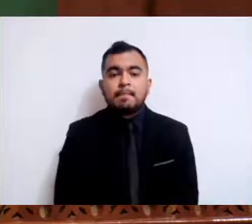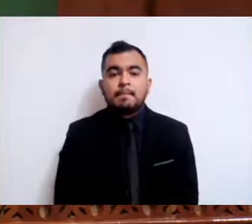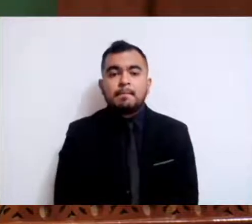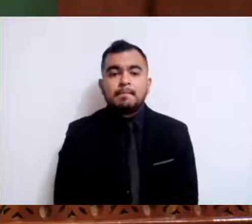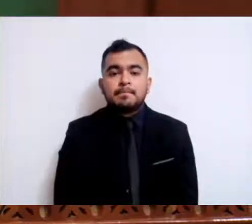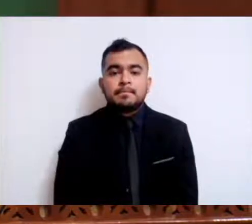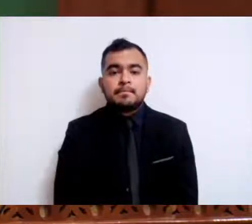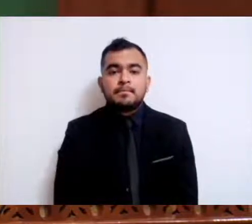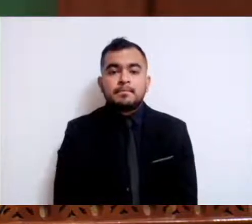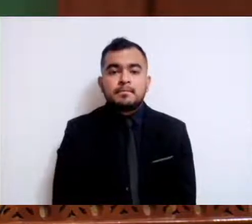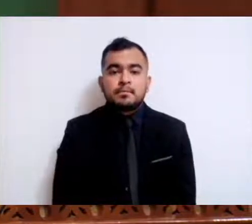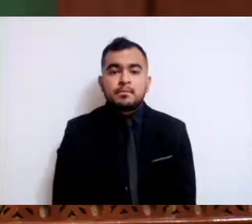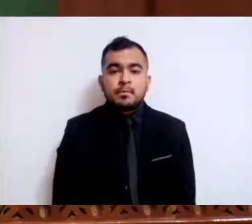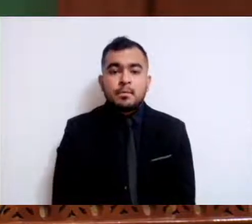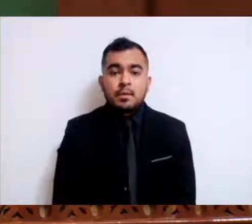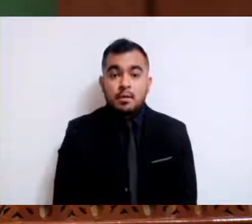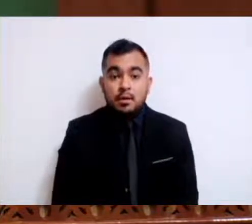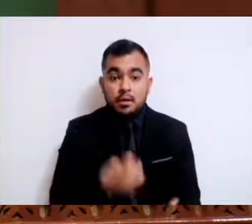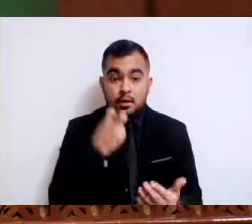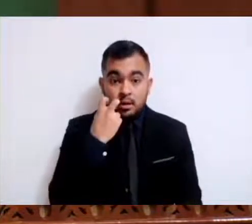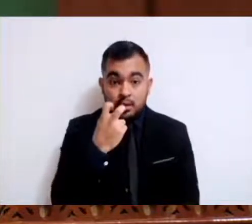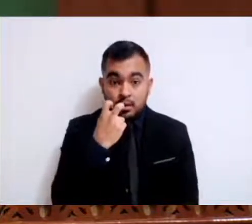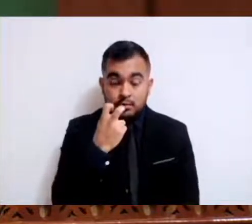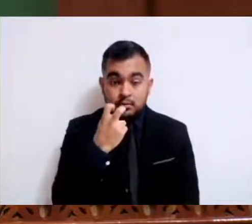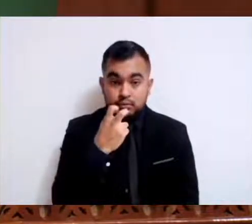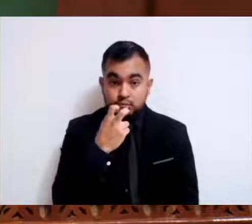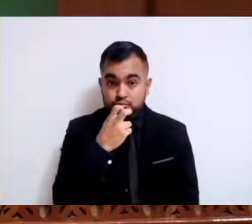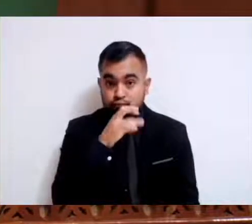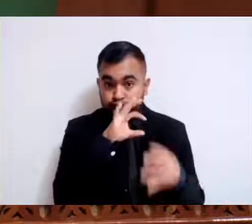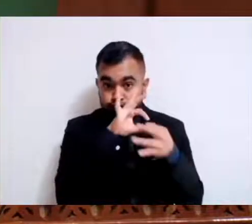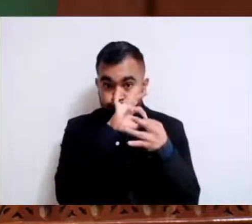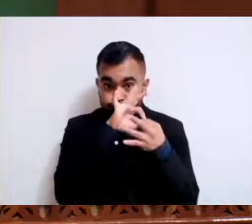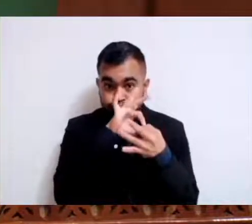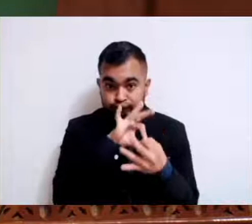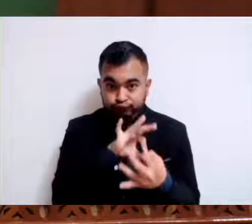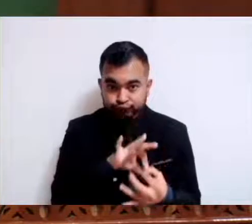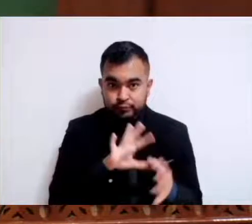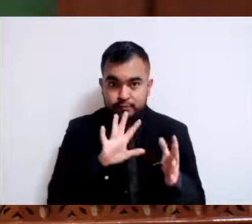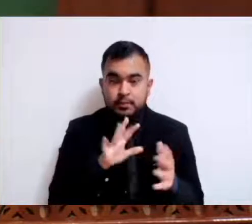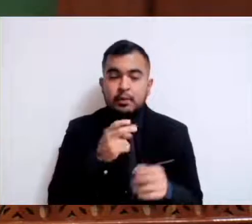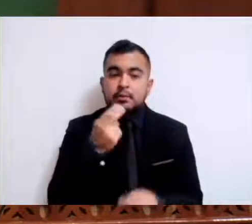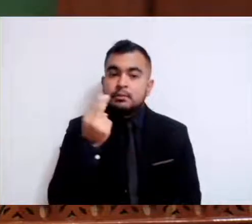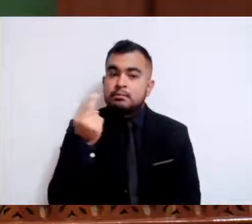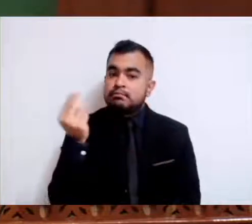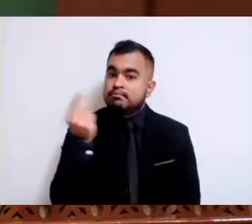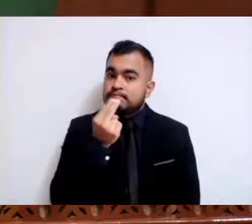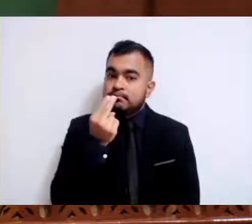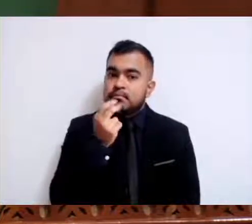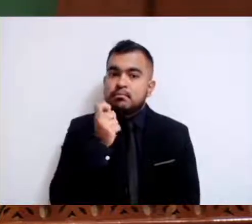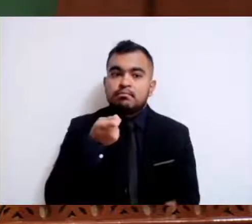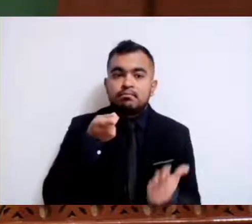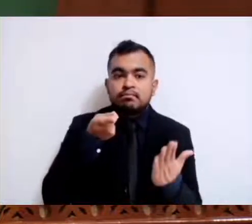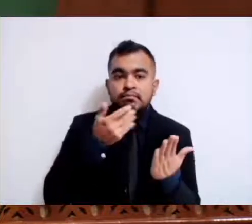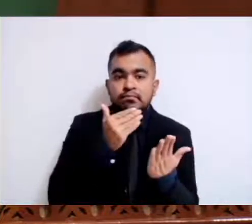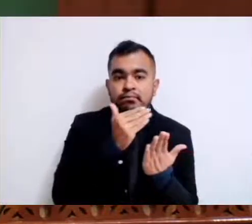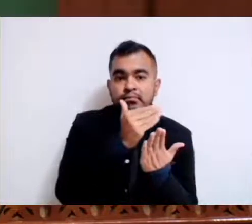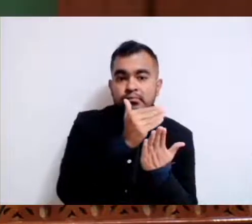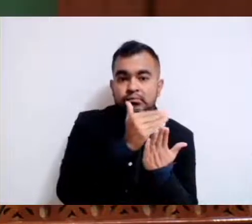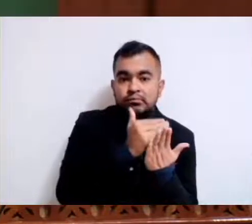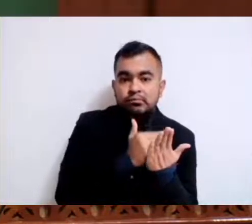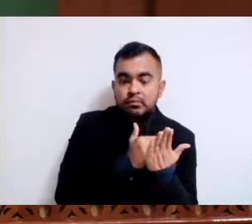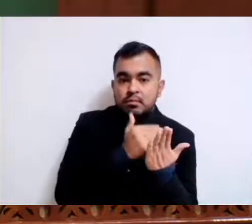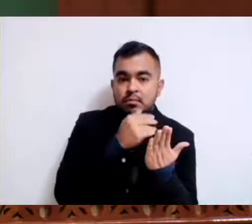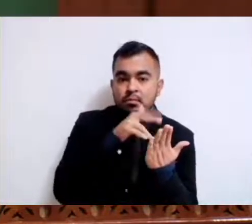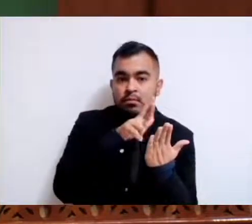En este orden de ideas resulta necesario establecer la denominación de los lineamientos para la autorización,